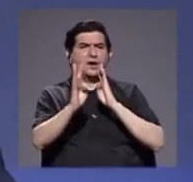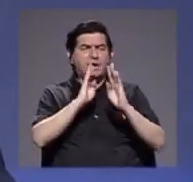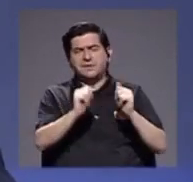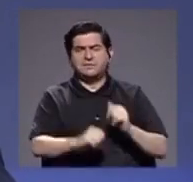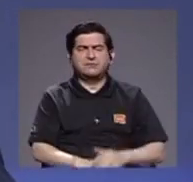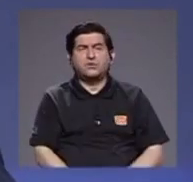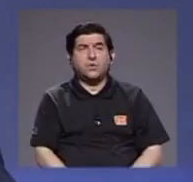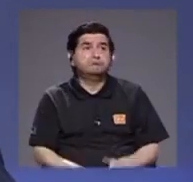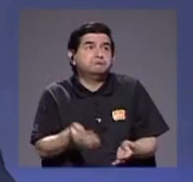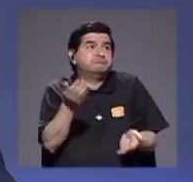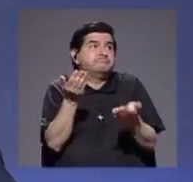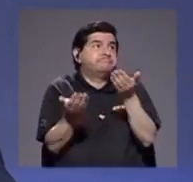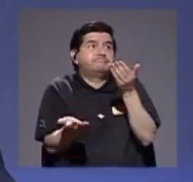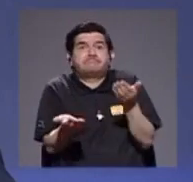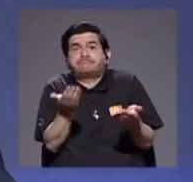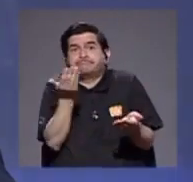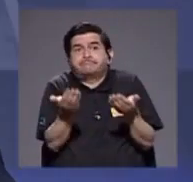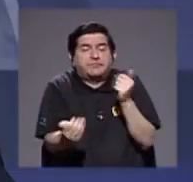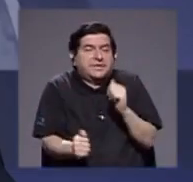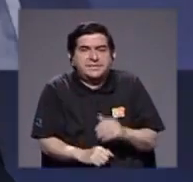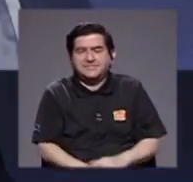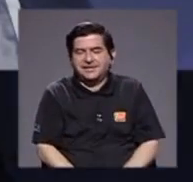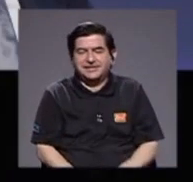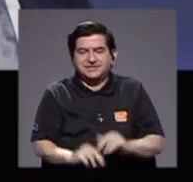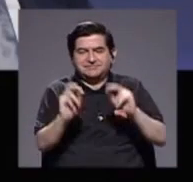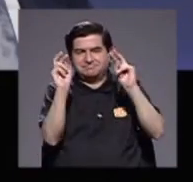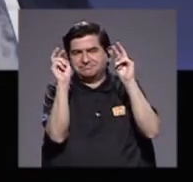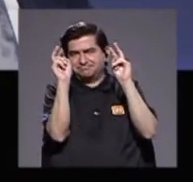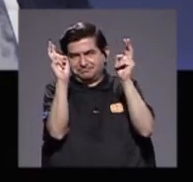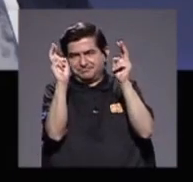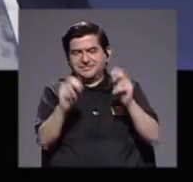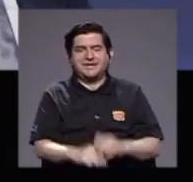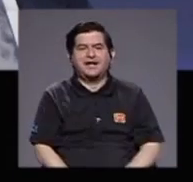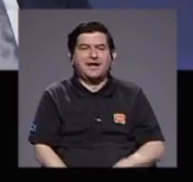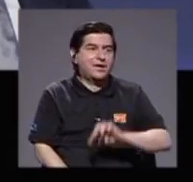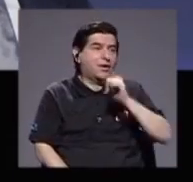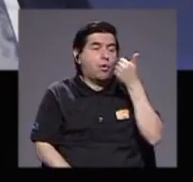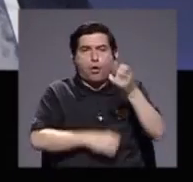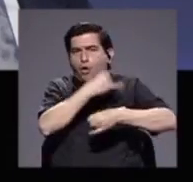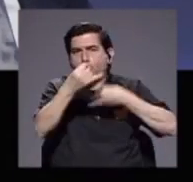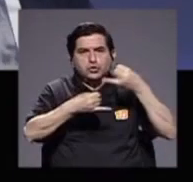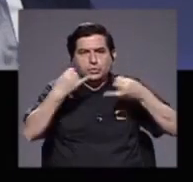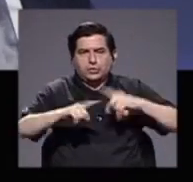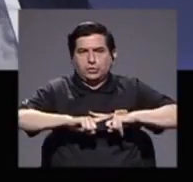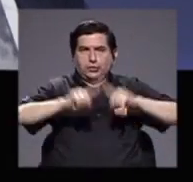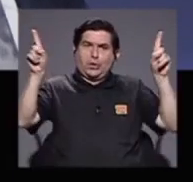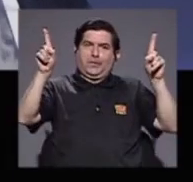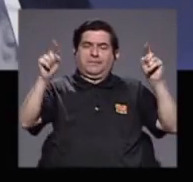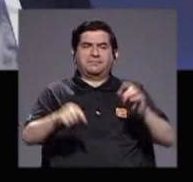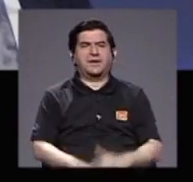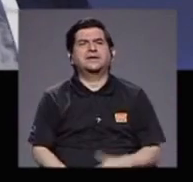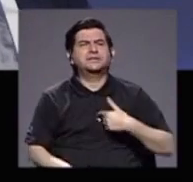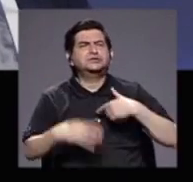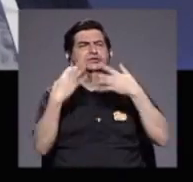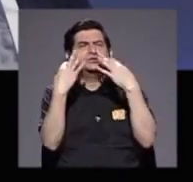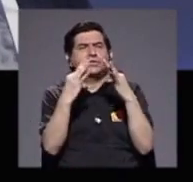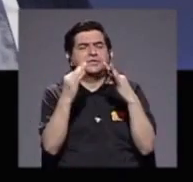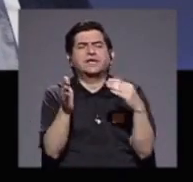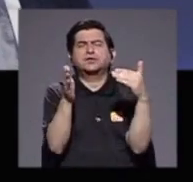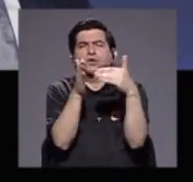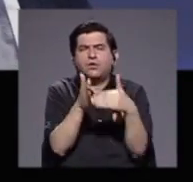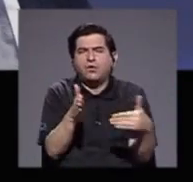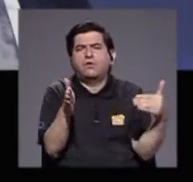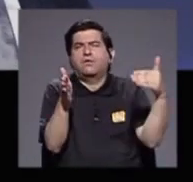cantonés, pues trato de rehacer